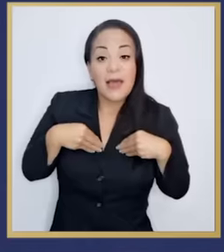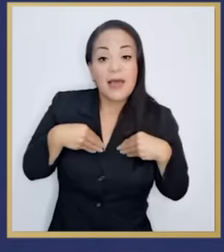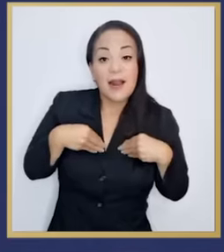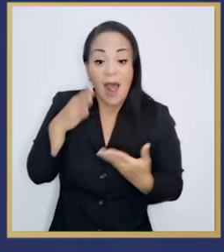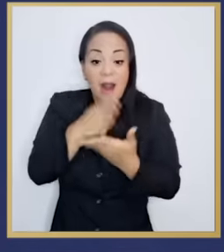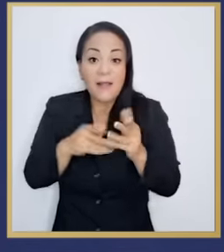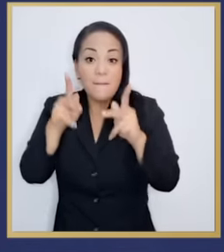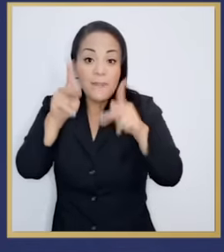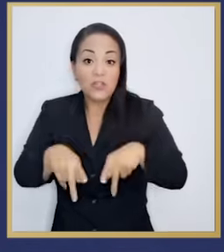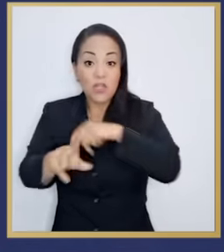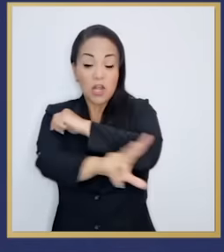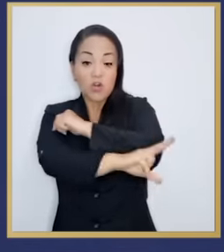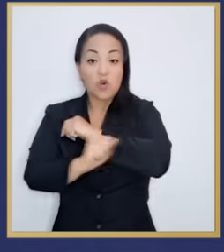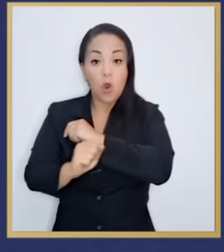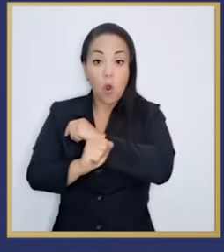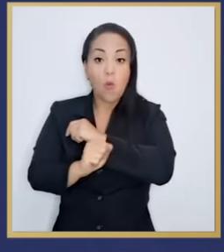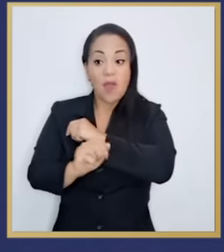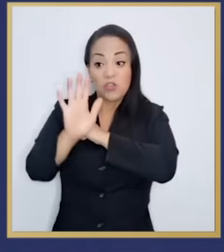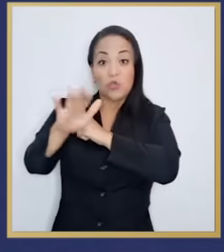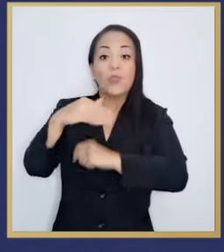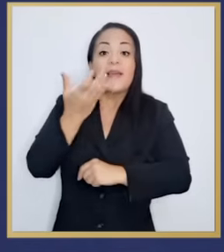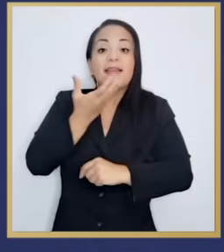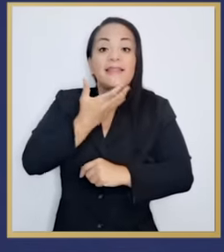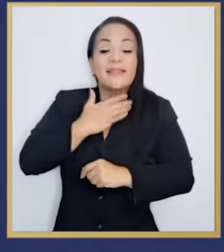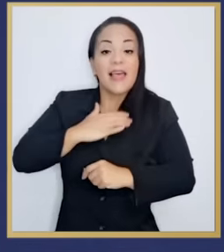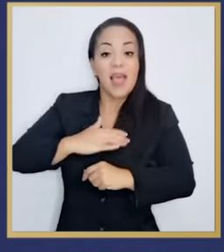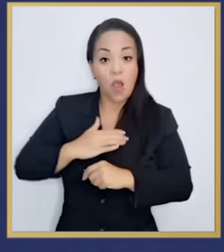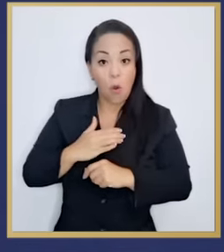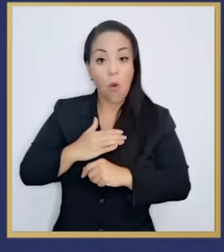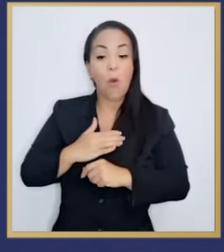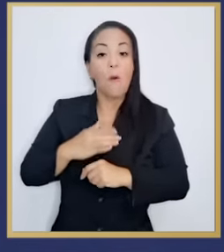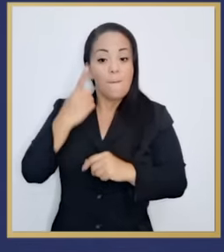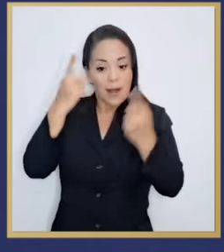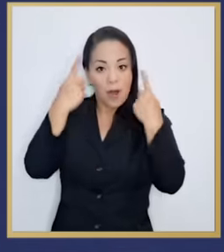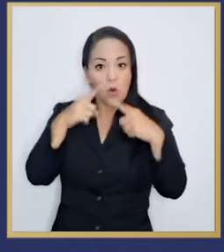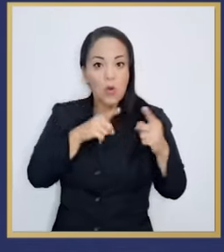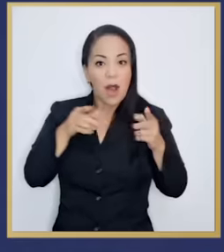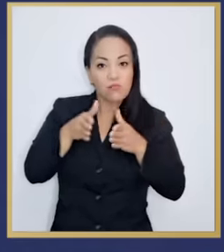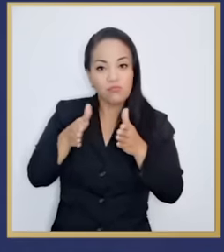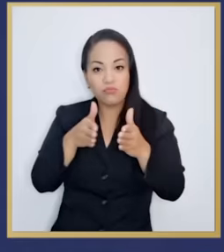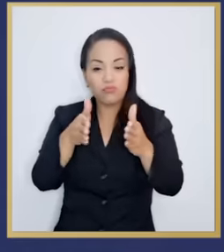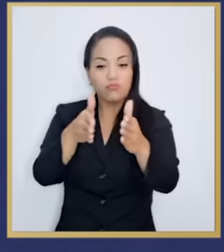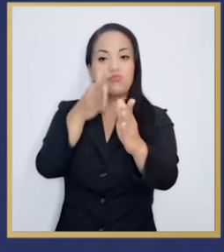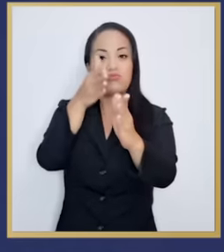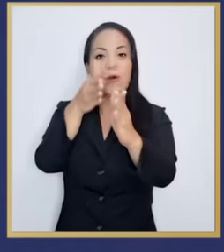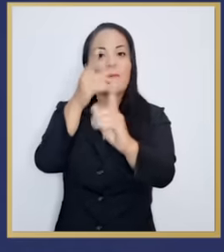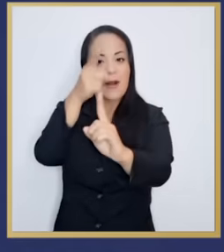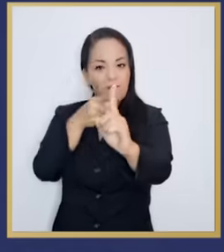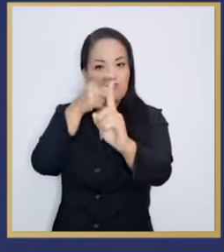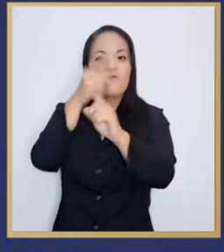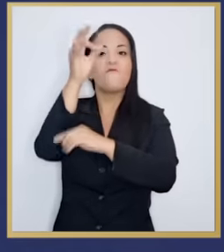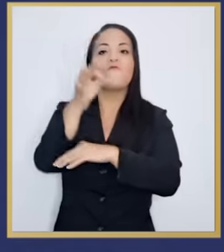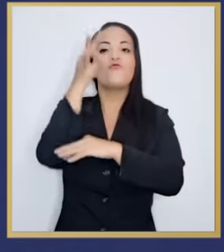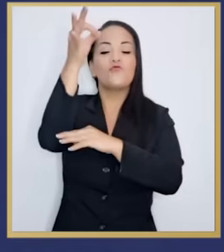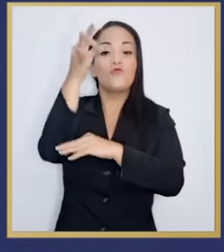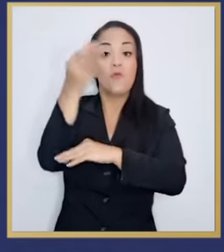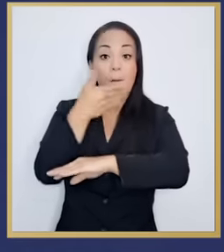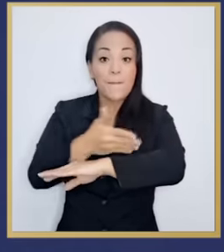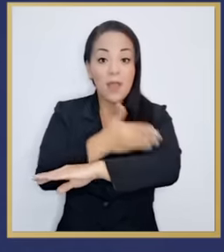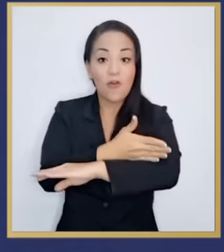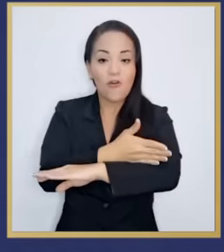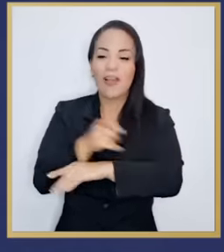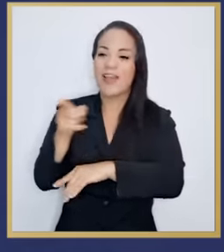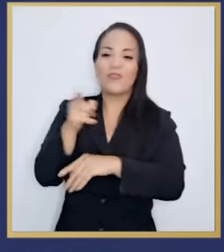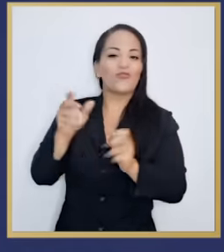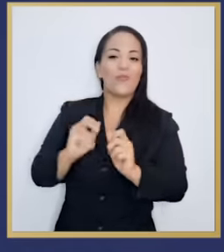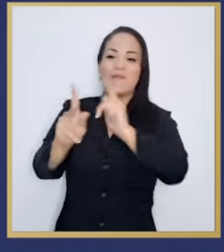arrebate el ímpeto con que se encaminan hacia un destino de mayor prosperidad